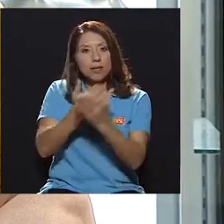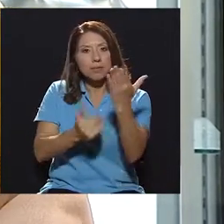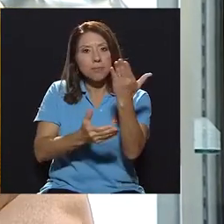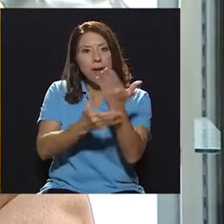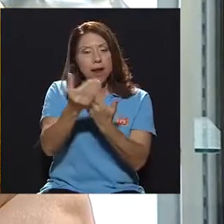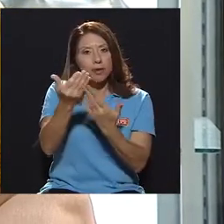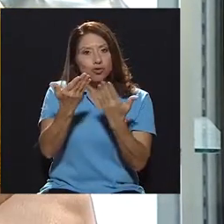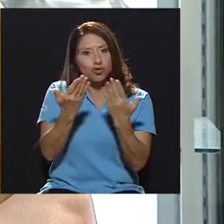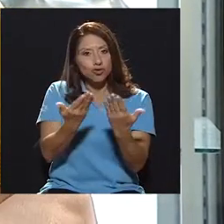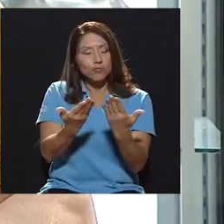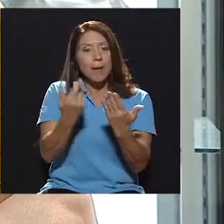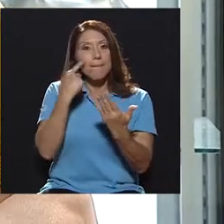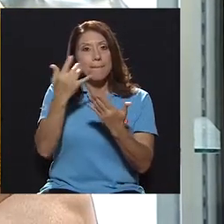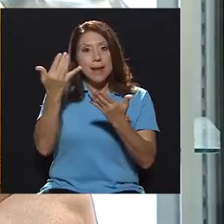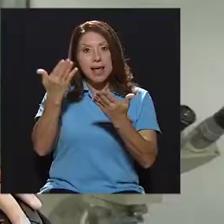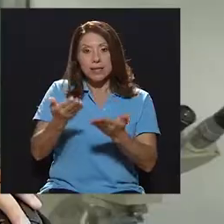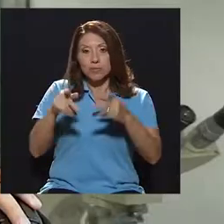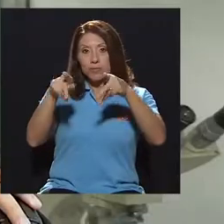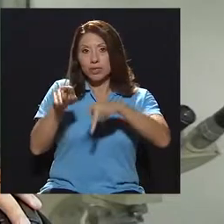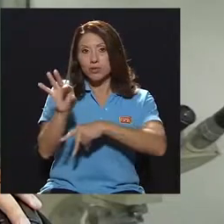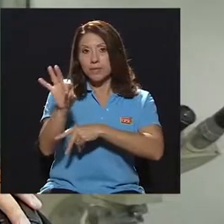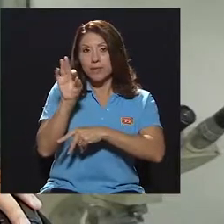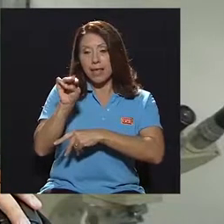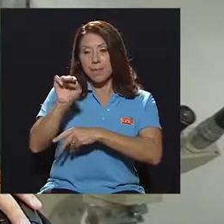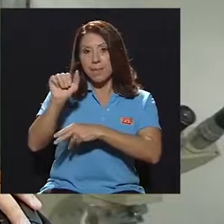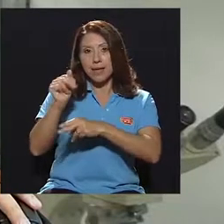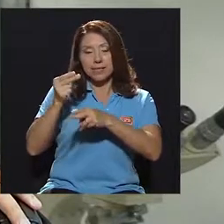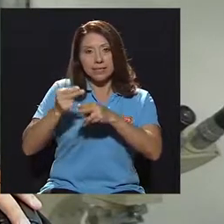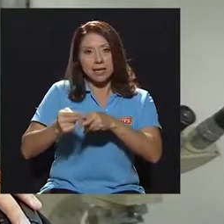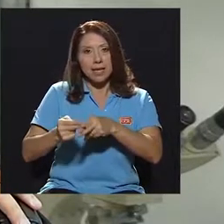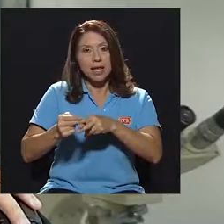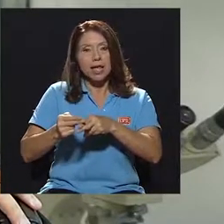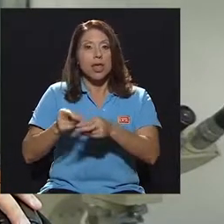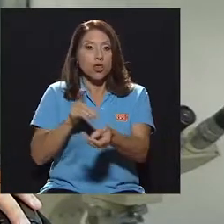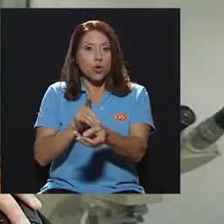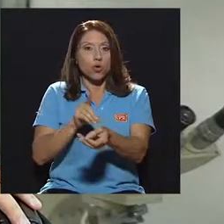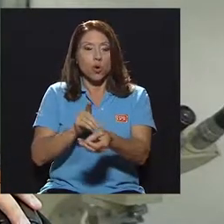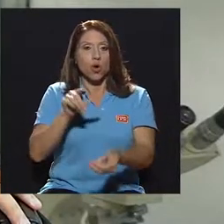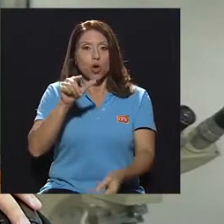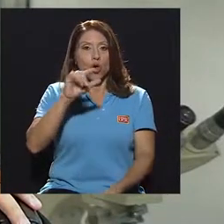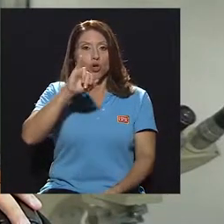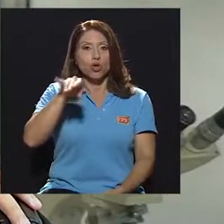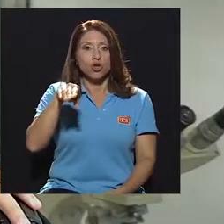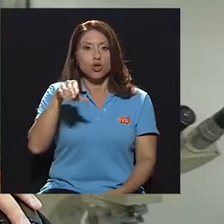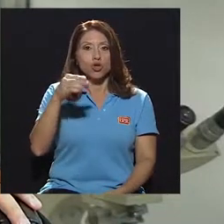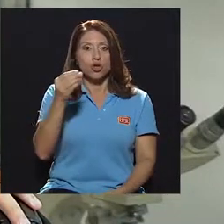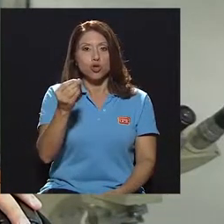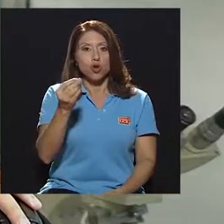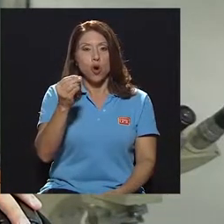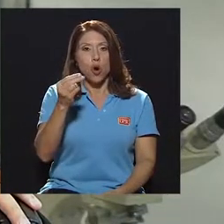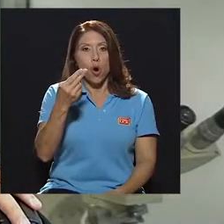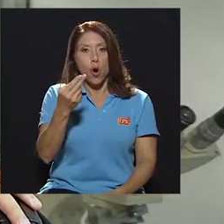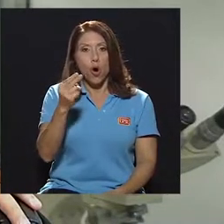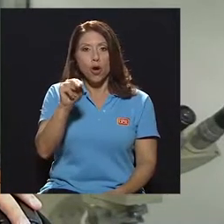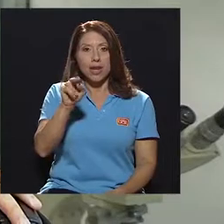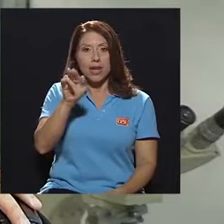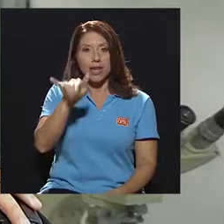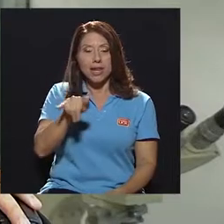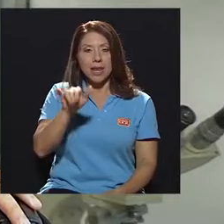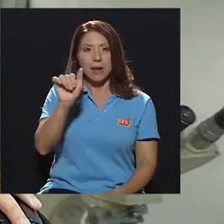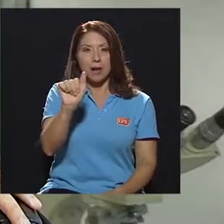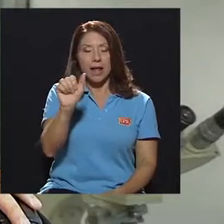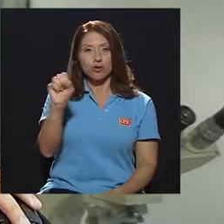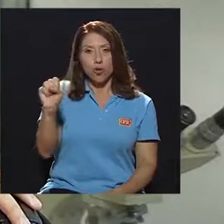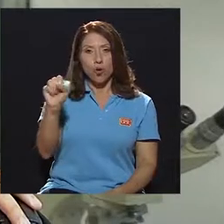para lo cual contamos con nuestro invitado, el máster y doctor Johnny Alvarado Soho, quien es doctor en